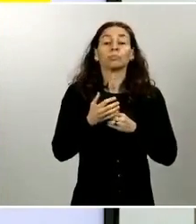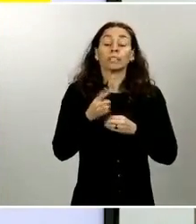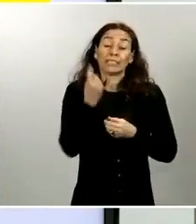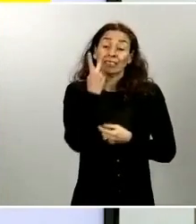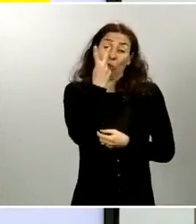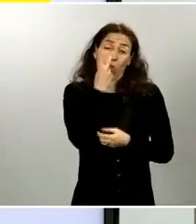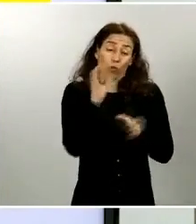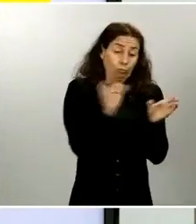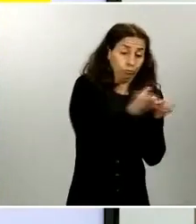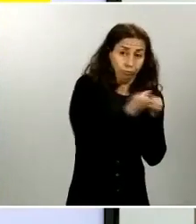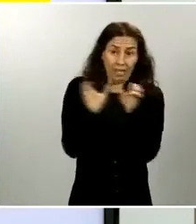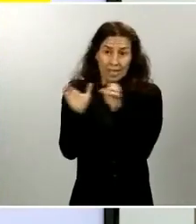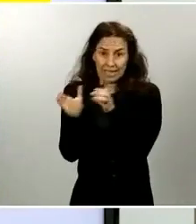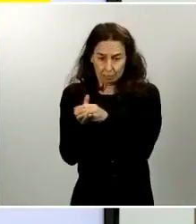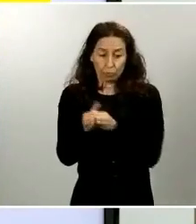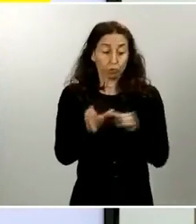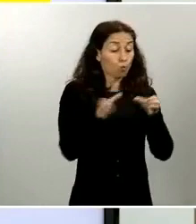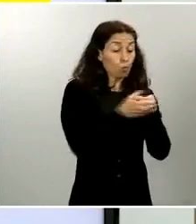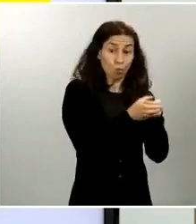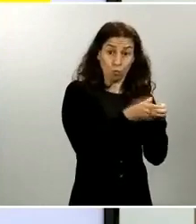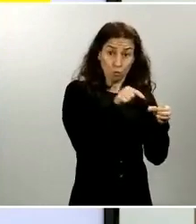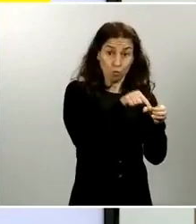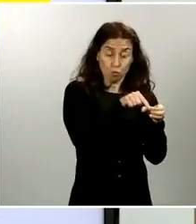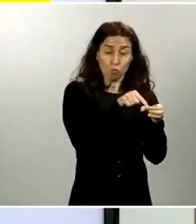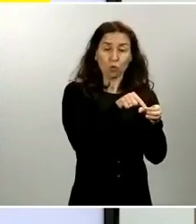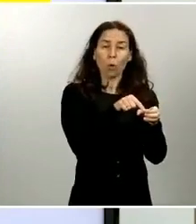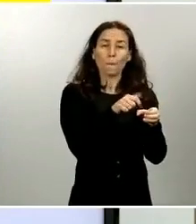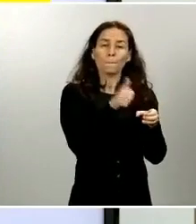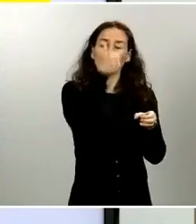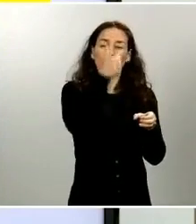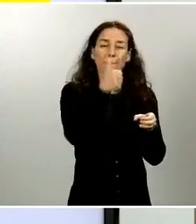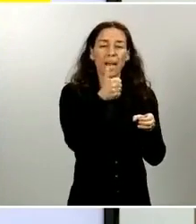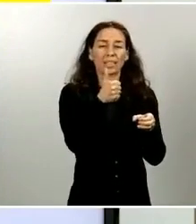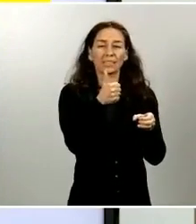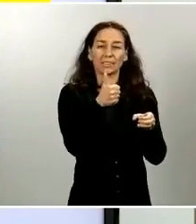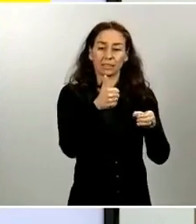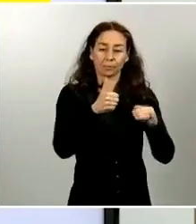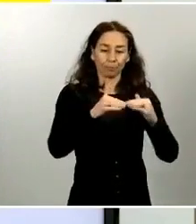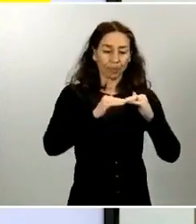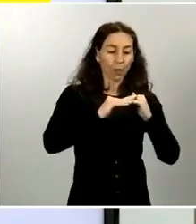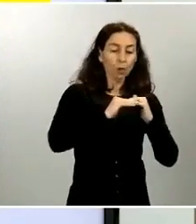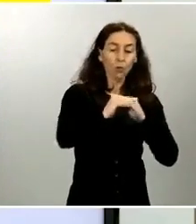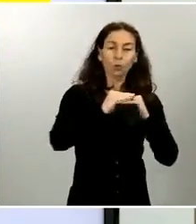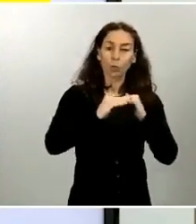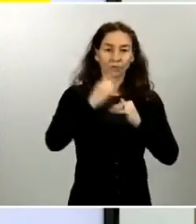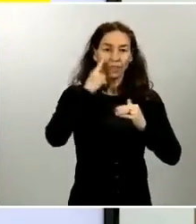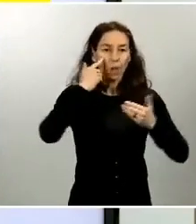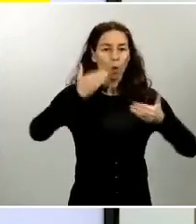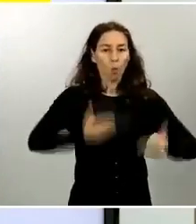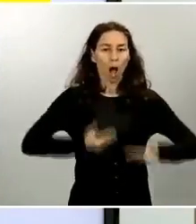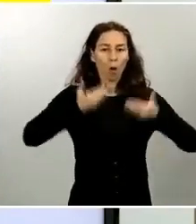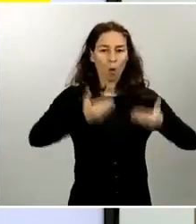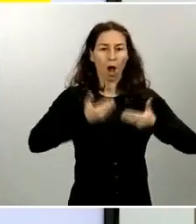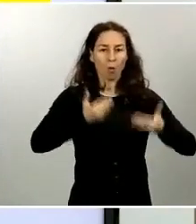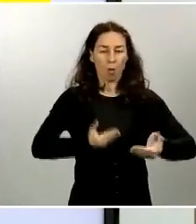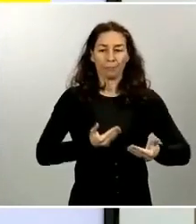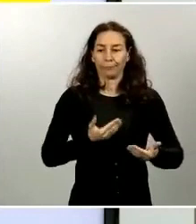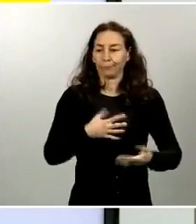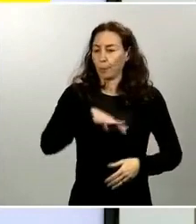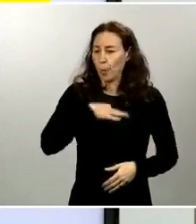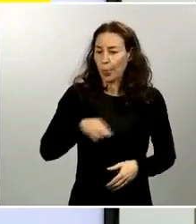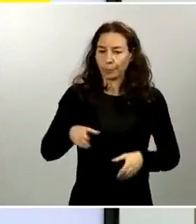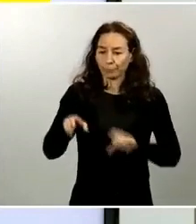dedican a las partes fijas, digamos, a las superficies habituales de contacto, como pueden ser barandillas,